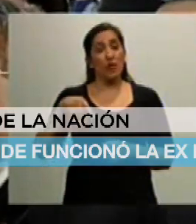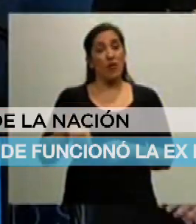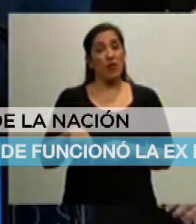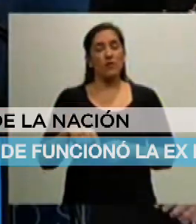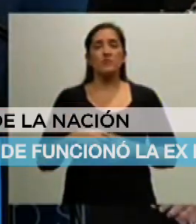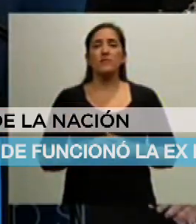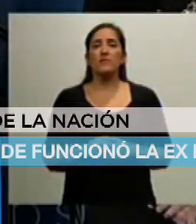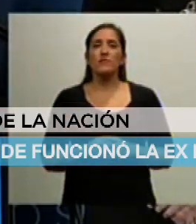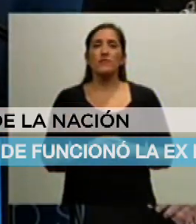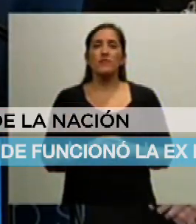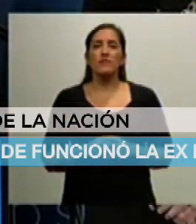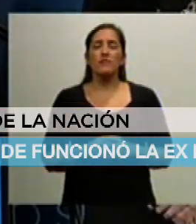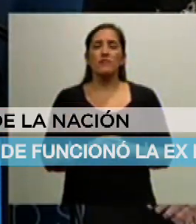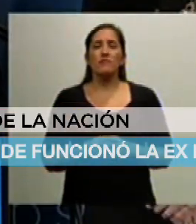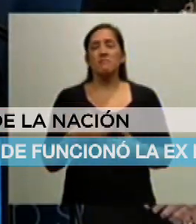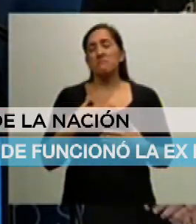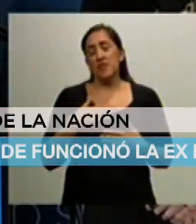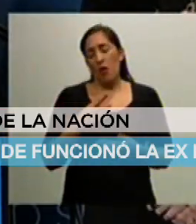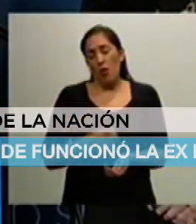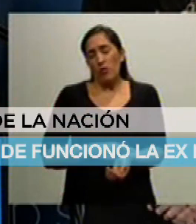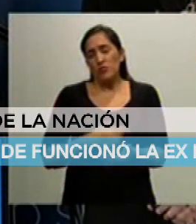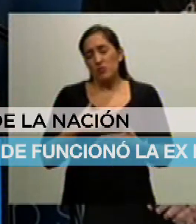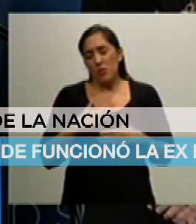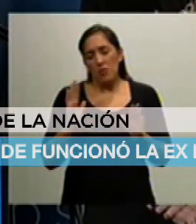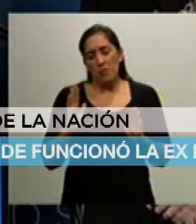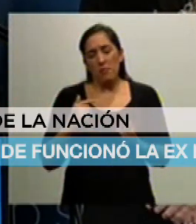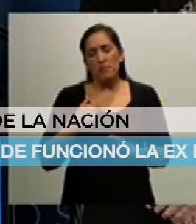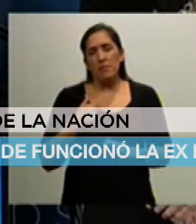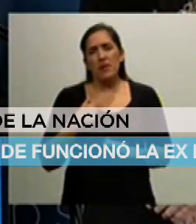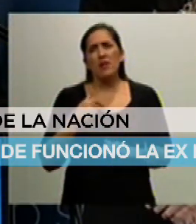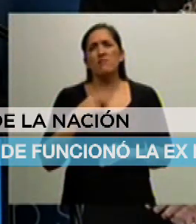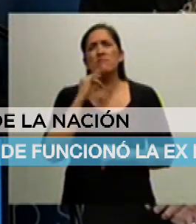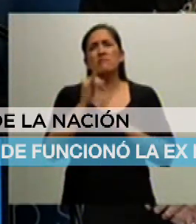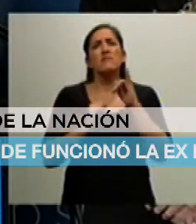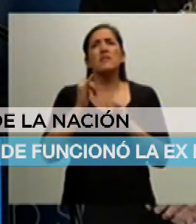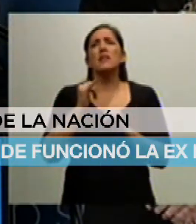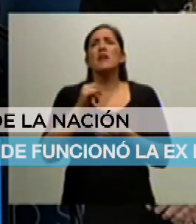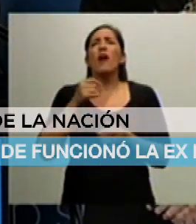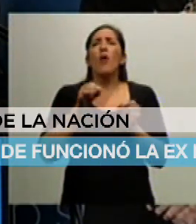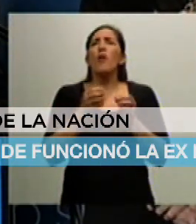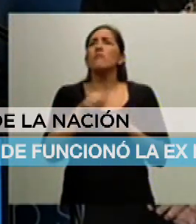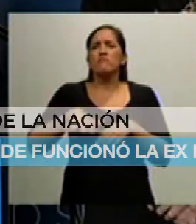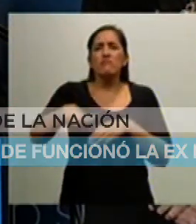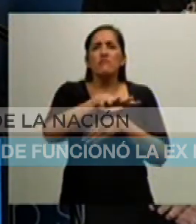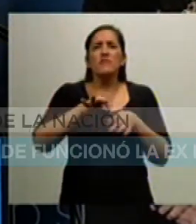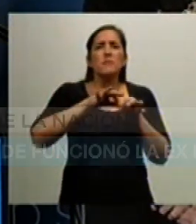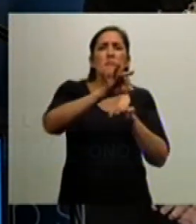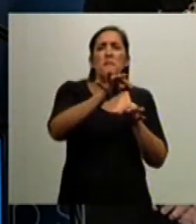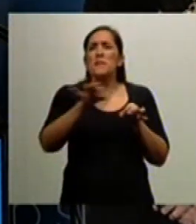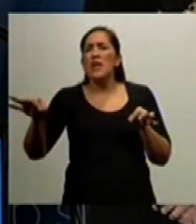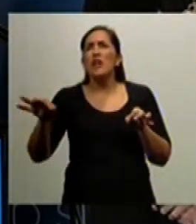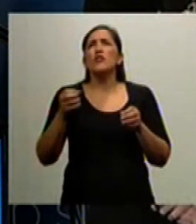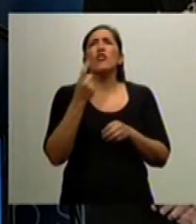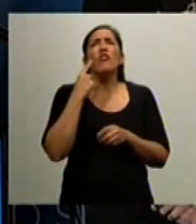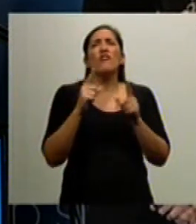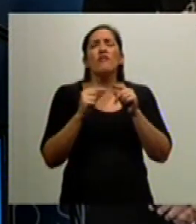Hoy, contra mi costumbre, voy a omitir los miles de metros cuadrados o las